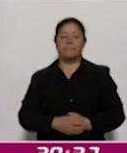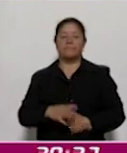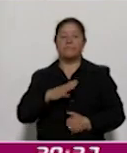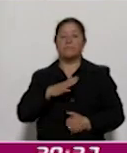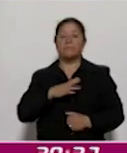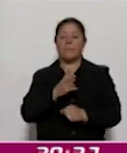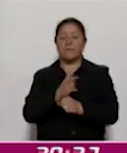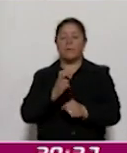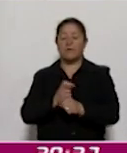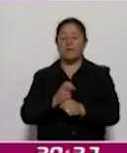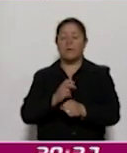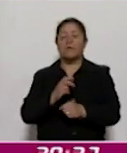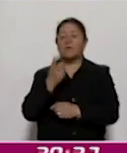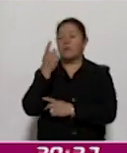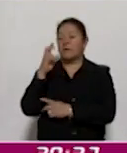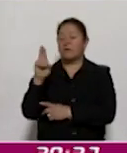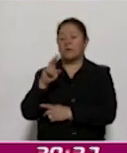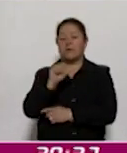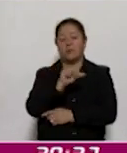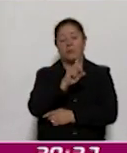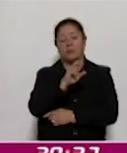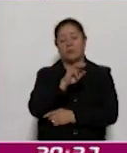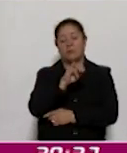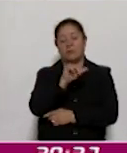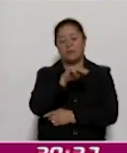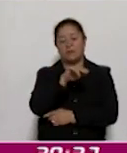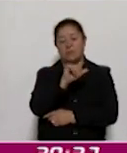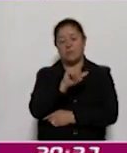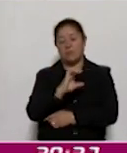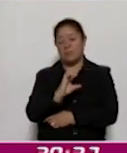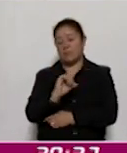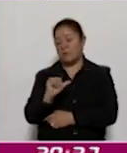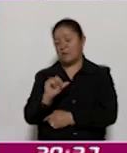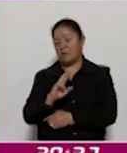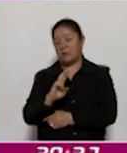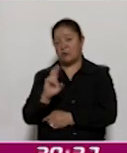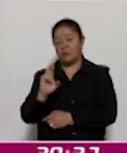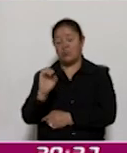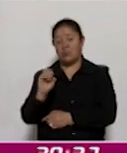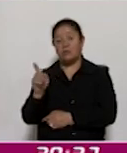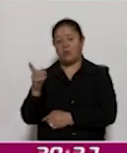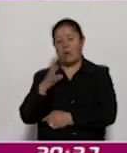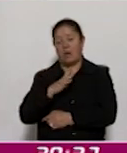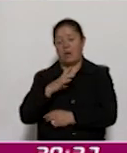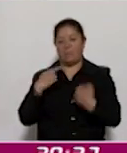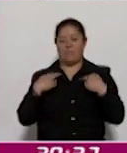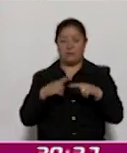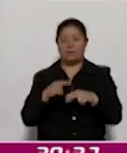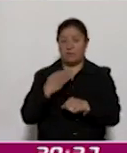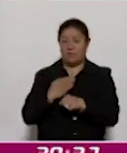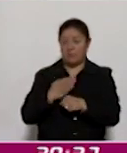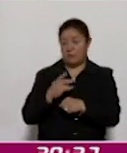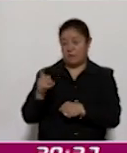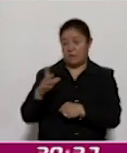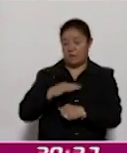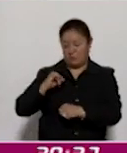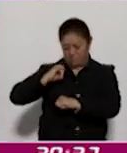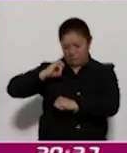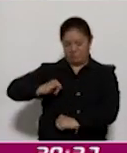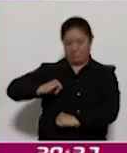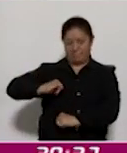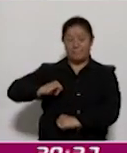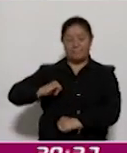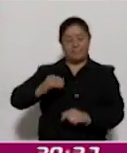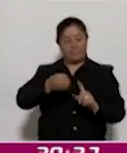la doctora Adriana Carro, quien es desde luego docente y aparte pues ahorita está fungiendo como